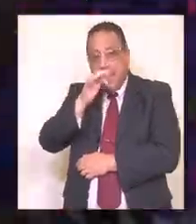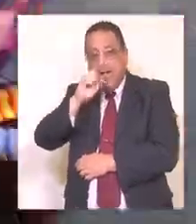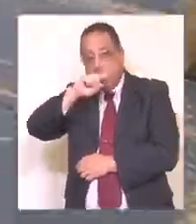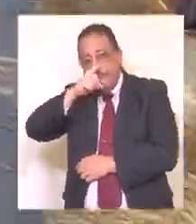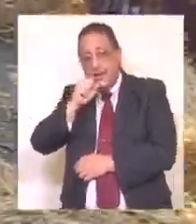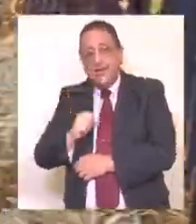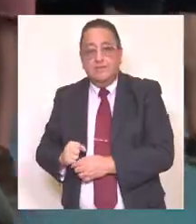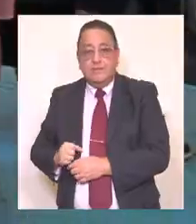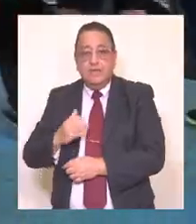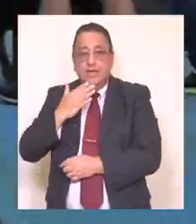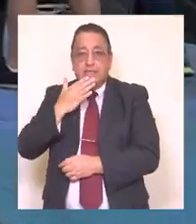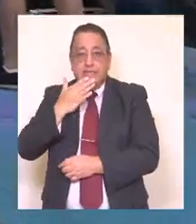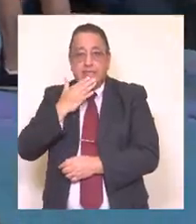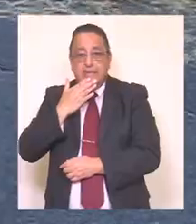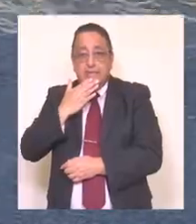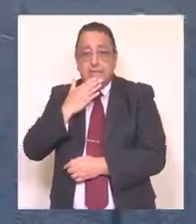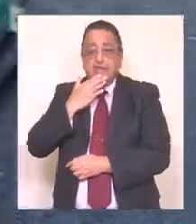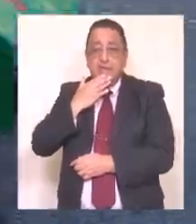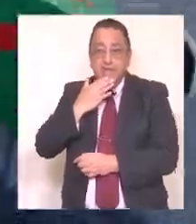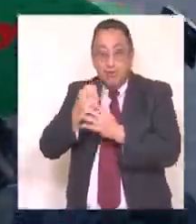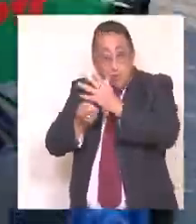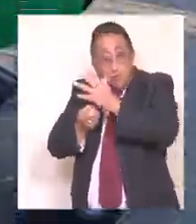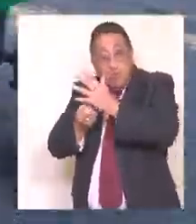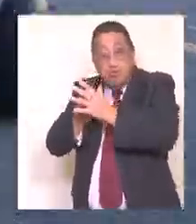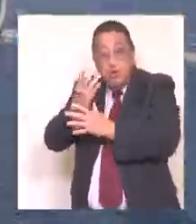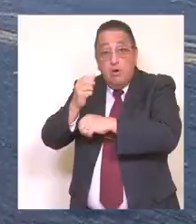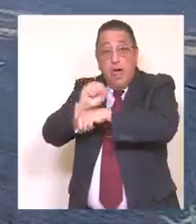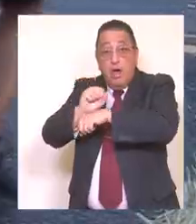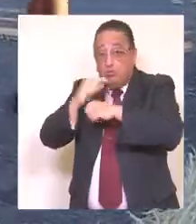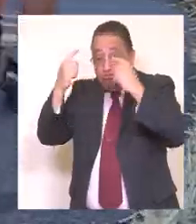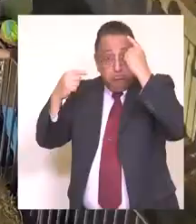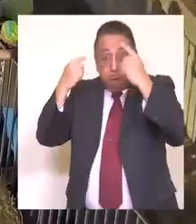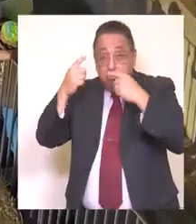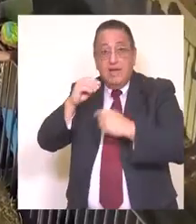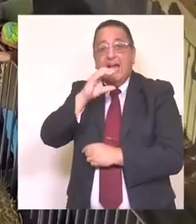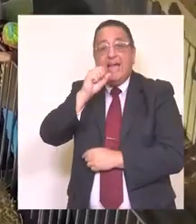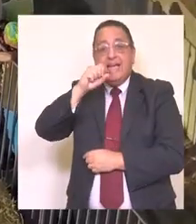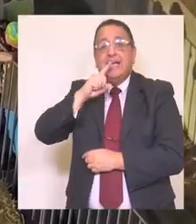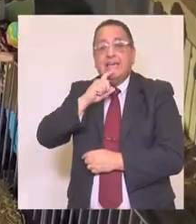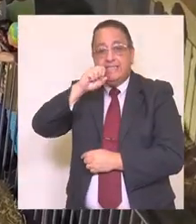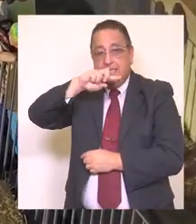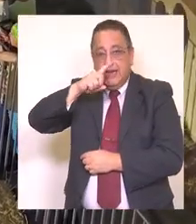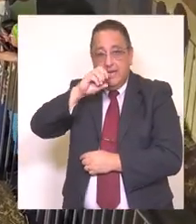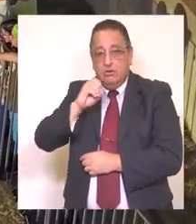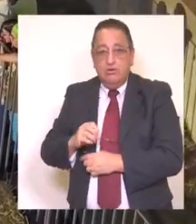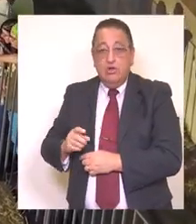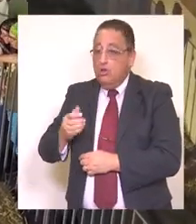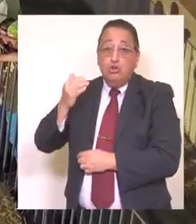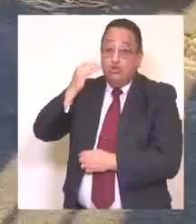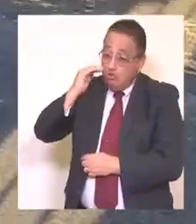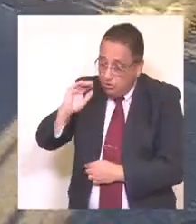carrera de Autos Locos Catango, donde pudo disfrutar los niños y la juventud de esta actividad